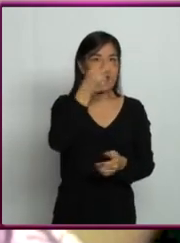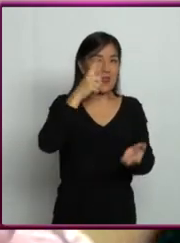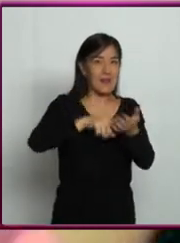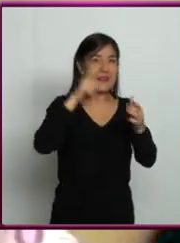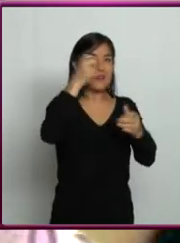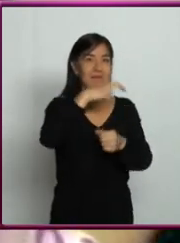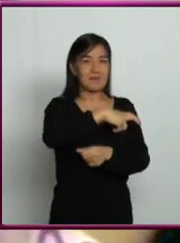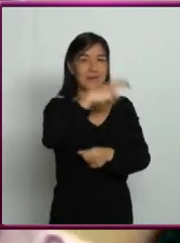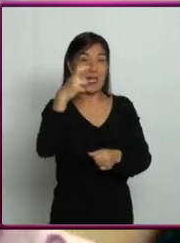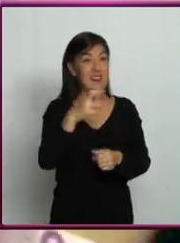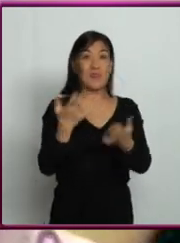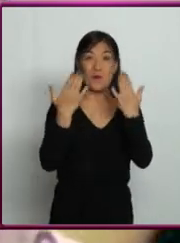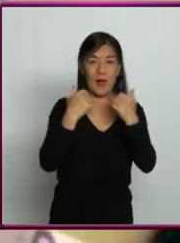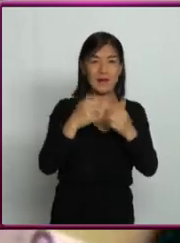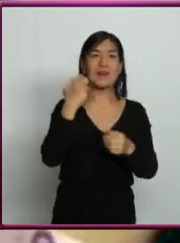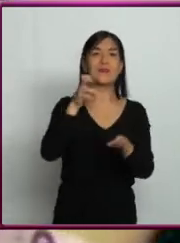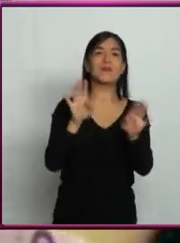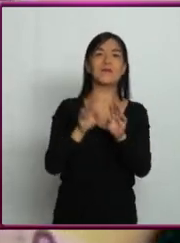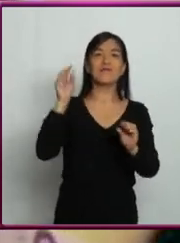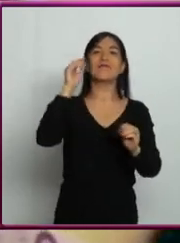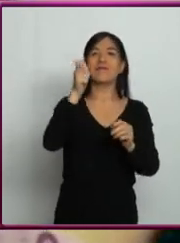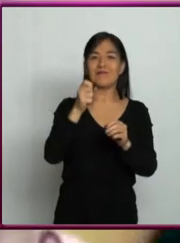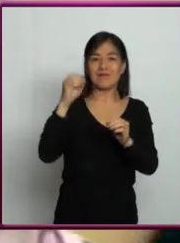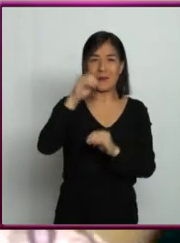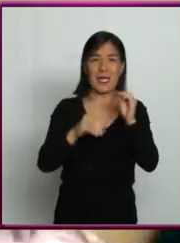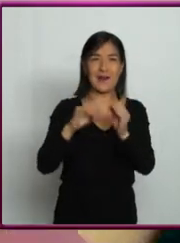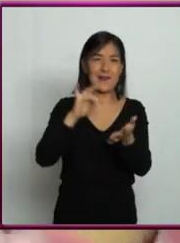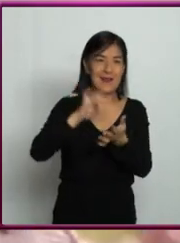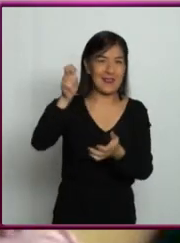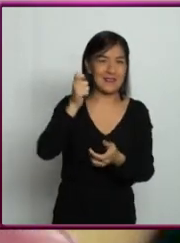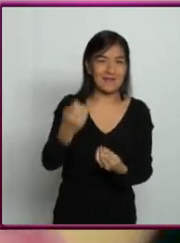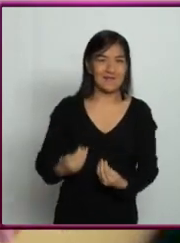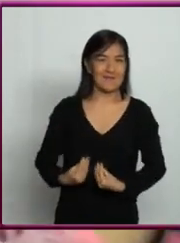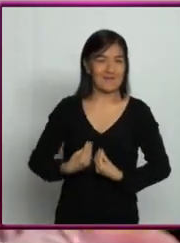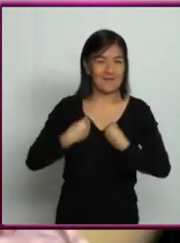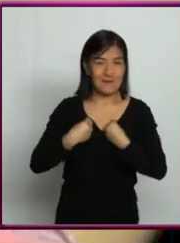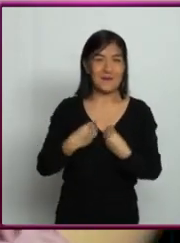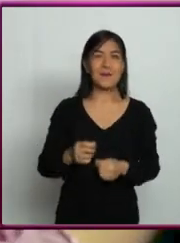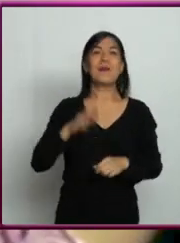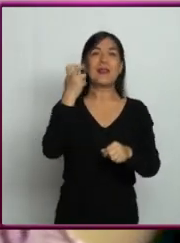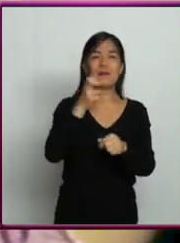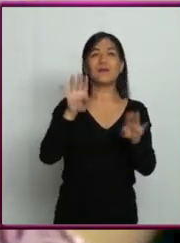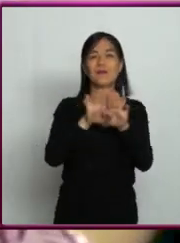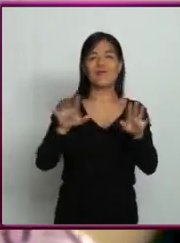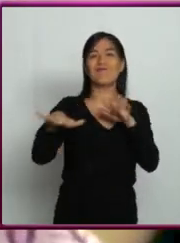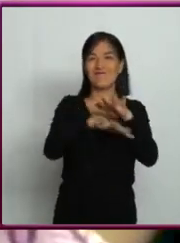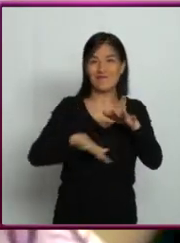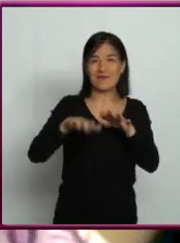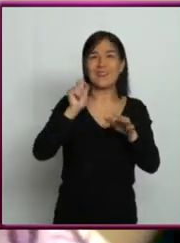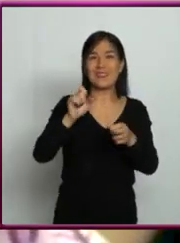entonces ese compuesto puede ser originado por la vida, y esa es básicamente, digamos, la